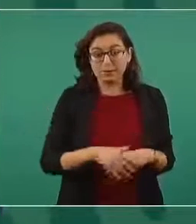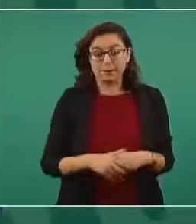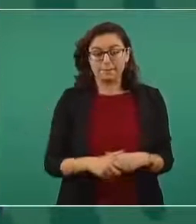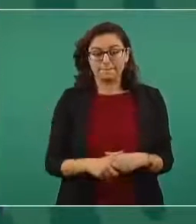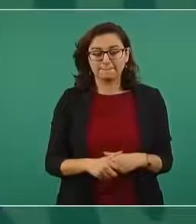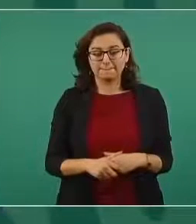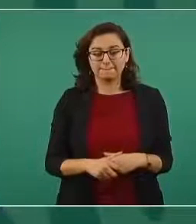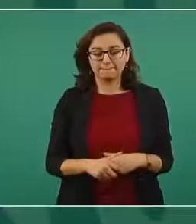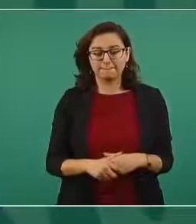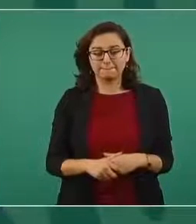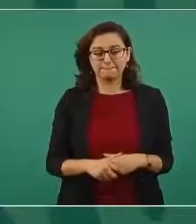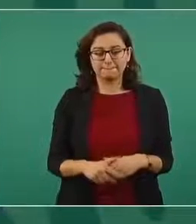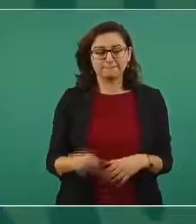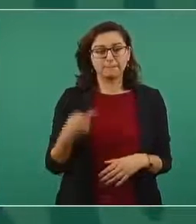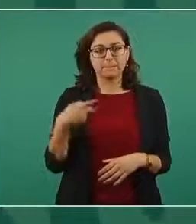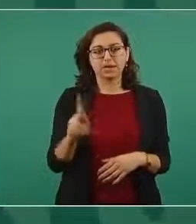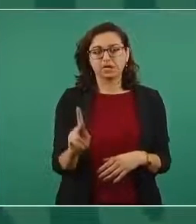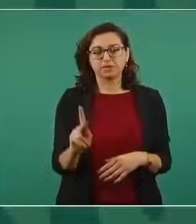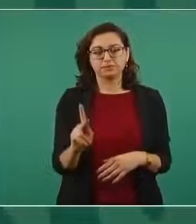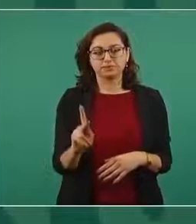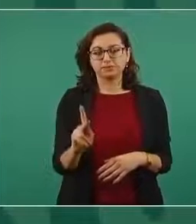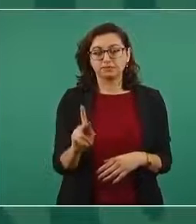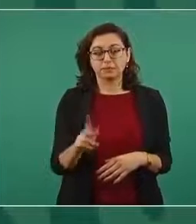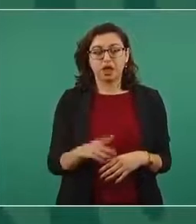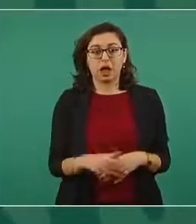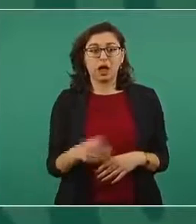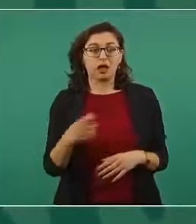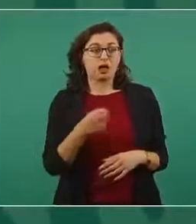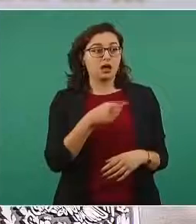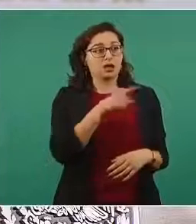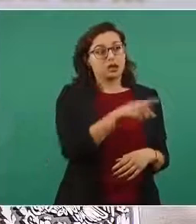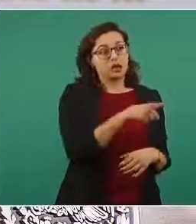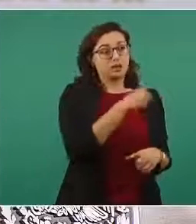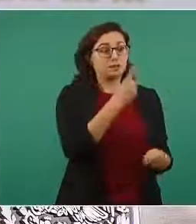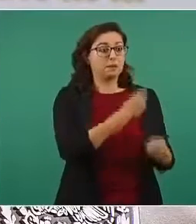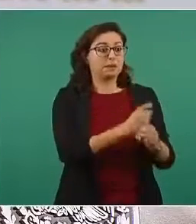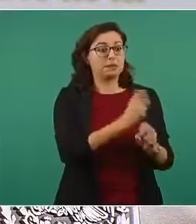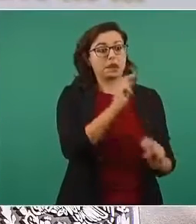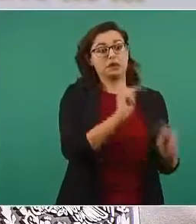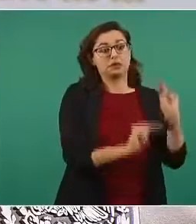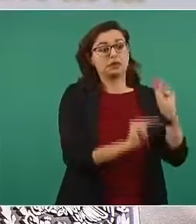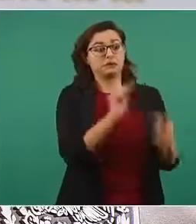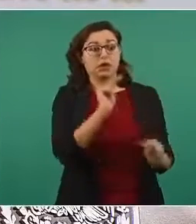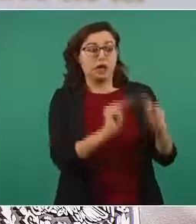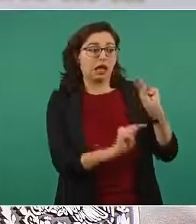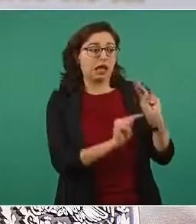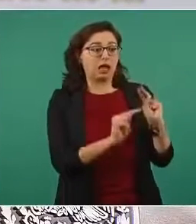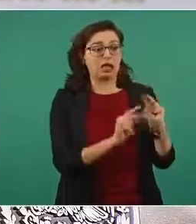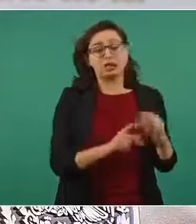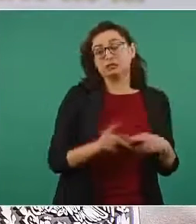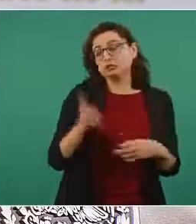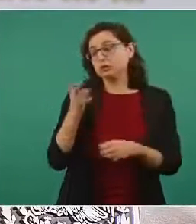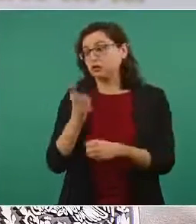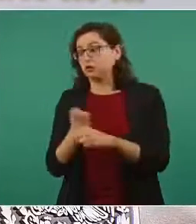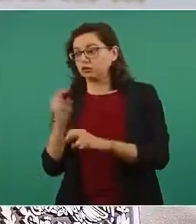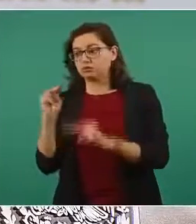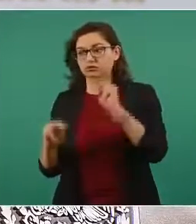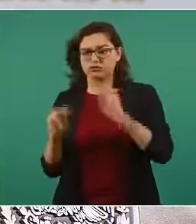este es selectivo lo que hacemos se atiende a todos